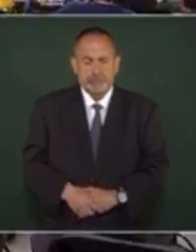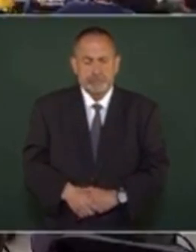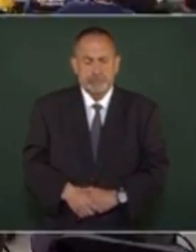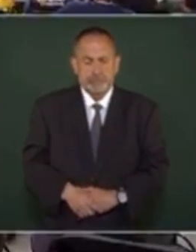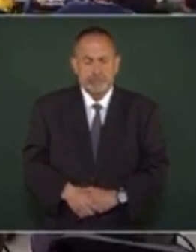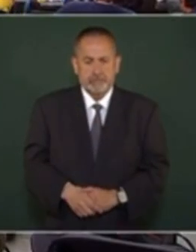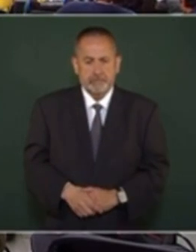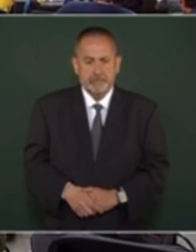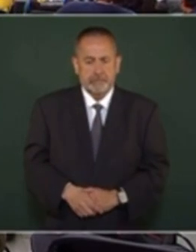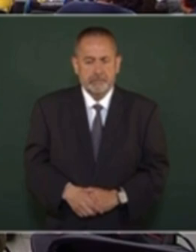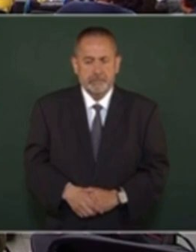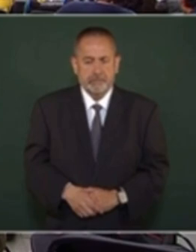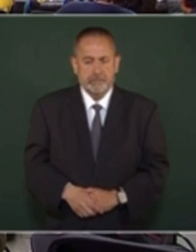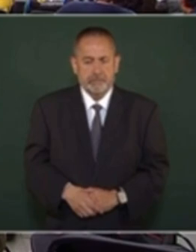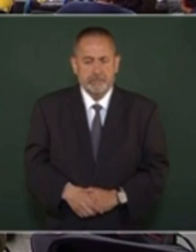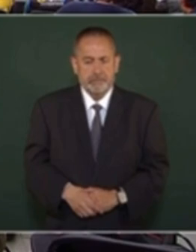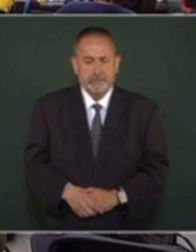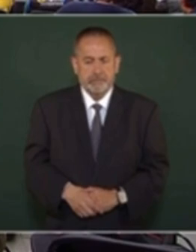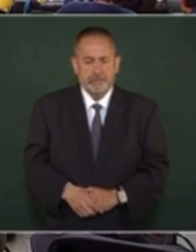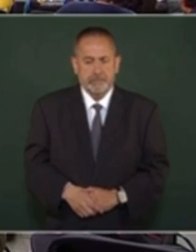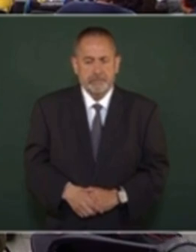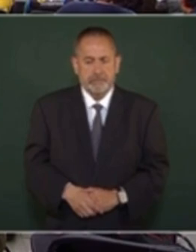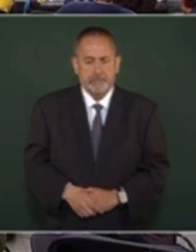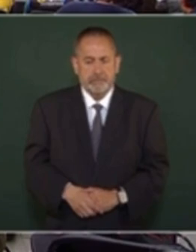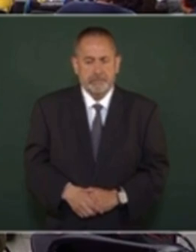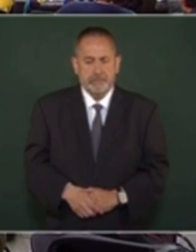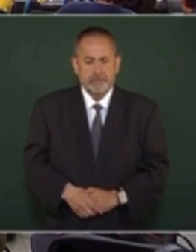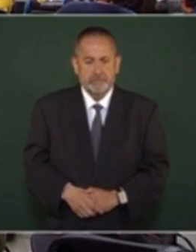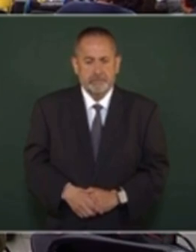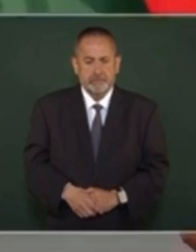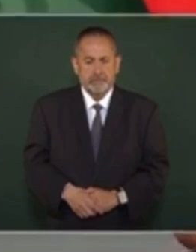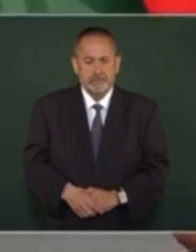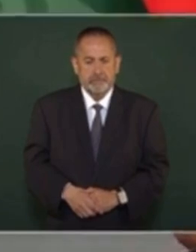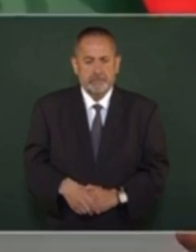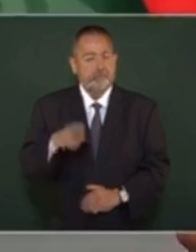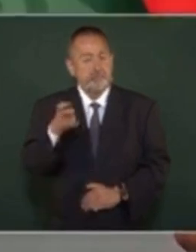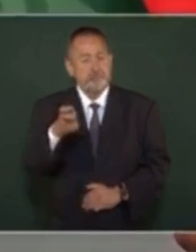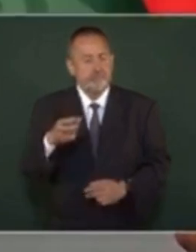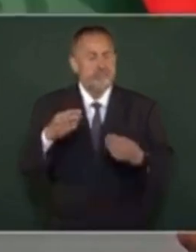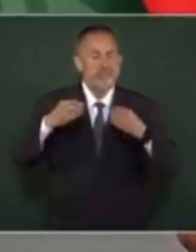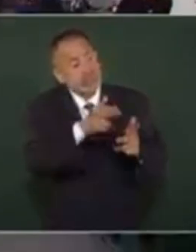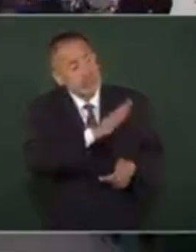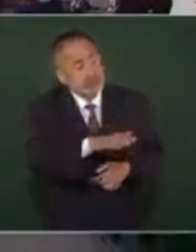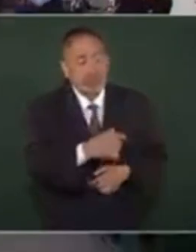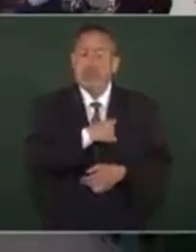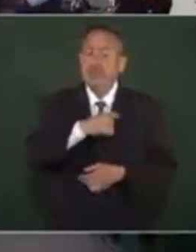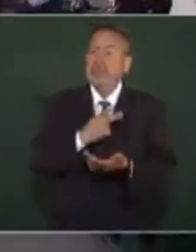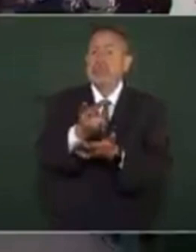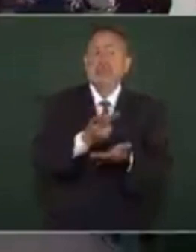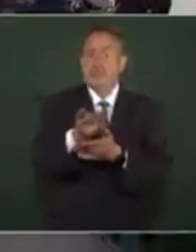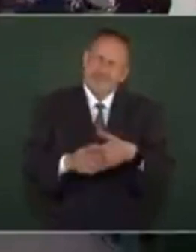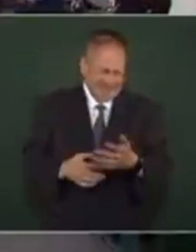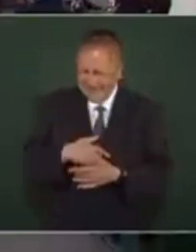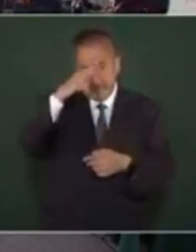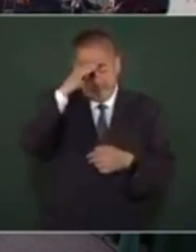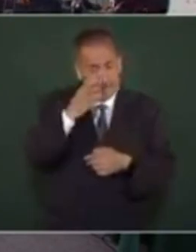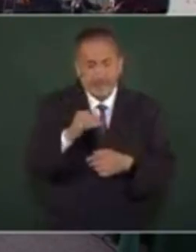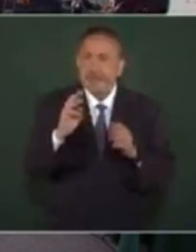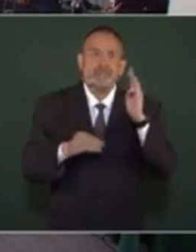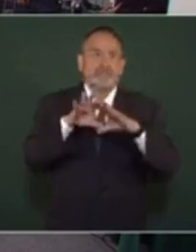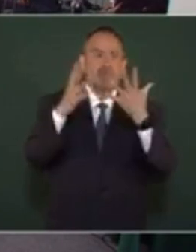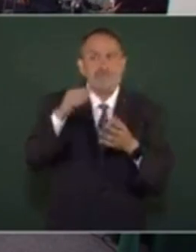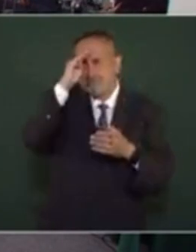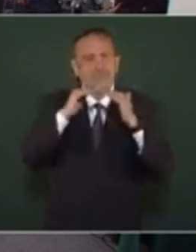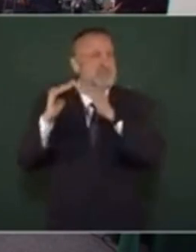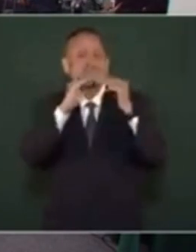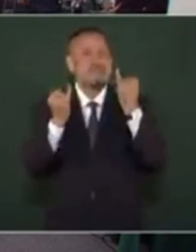Ajá, aquí. Aquí es donde sale ya vestido de militar. Porque esa mentalidad, no solo eso,